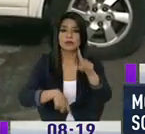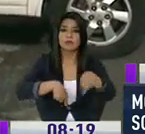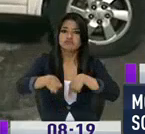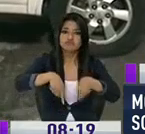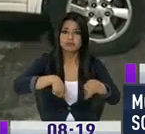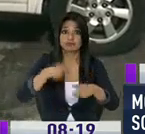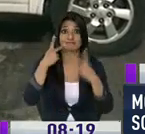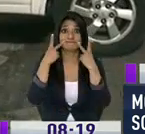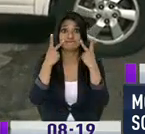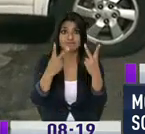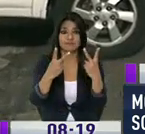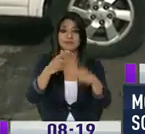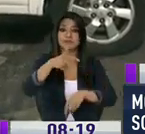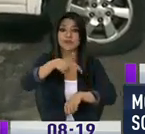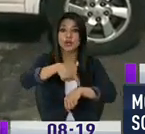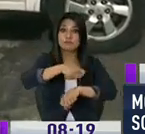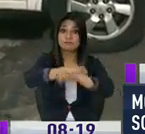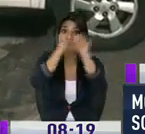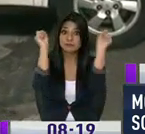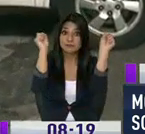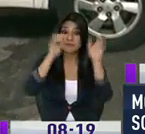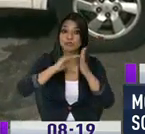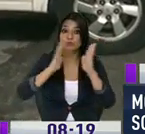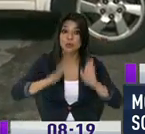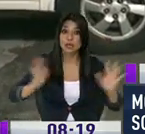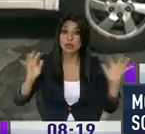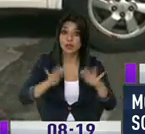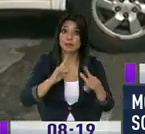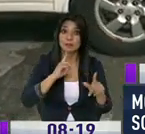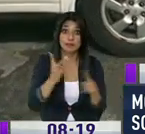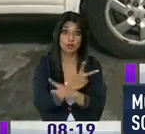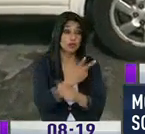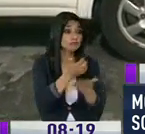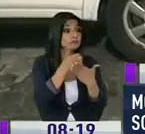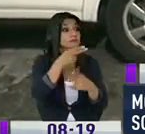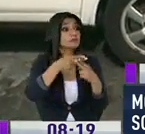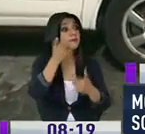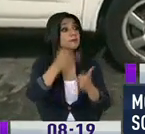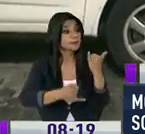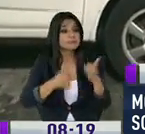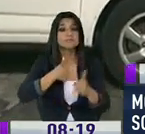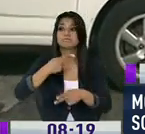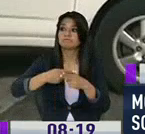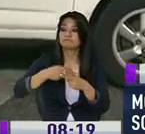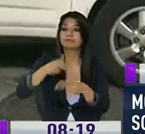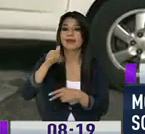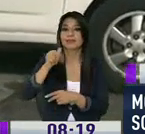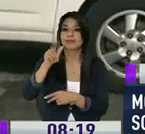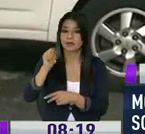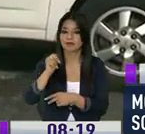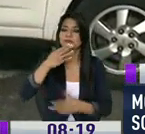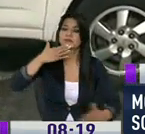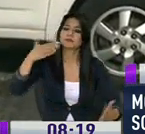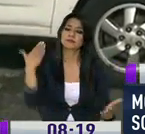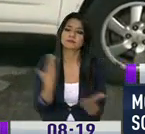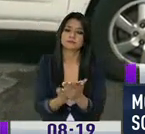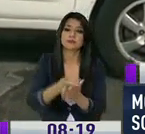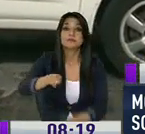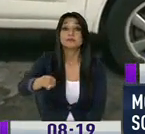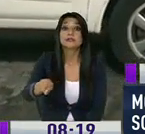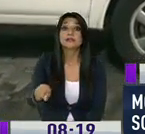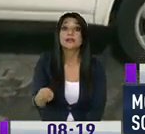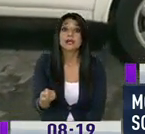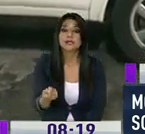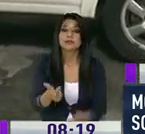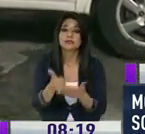Yo me imagino que en las horas pico es peor. Vecino, ayúdeme, favor, con su nombre y apellido. Mi nombre es Abraham Cárdenas. Yo les agradezco también al canal por ayudarnos.